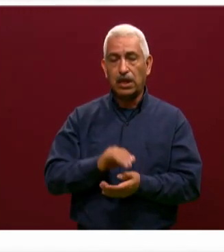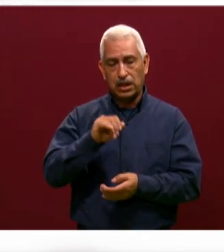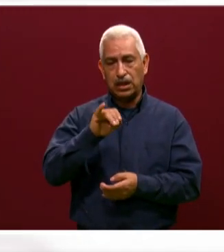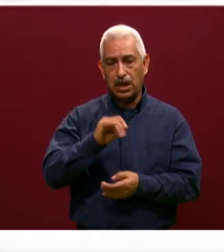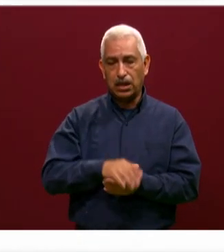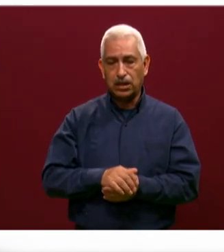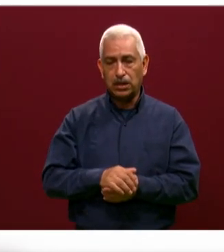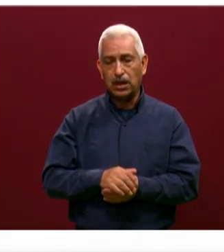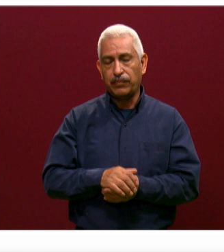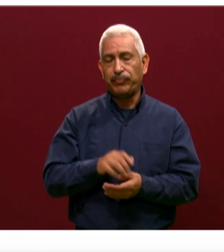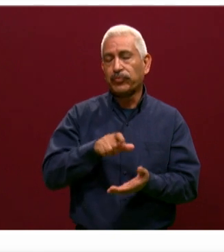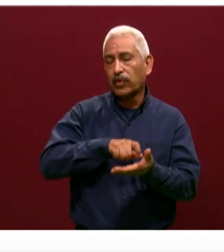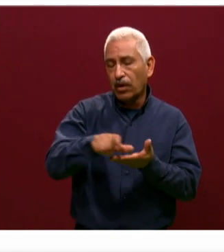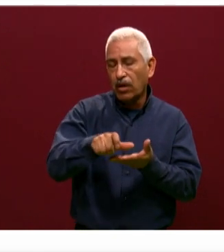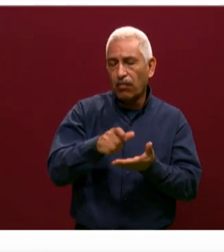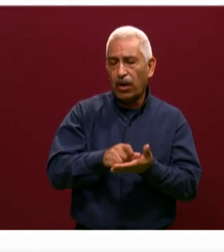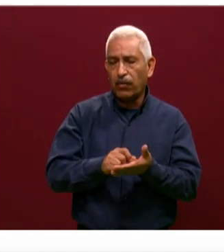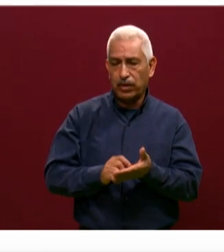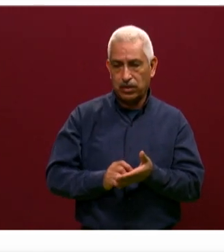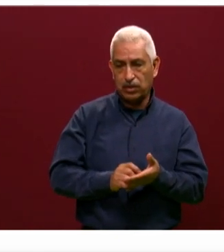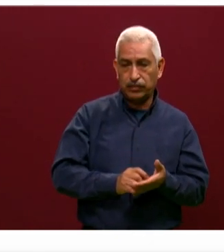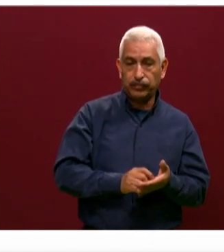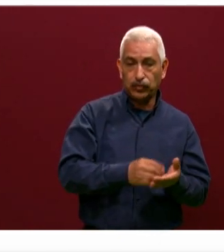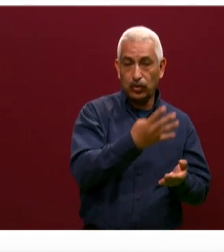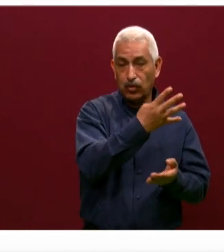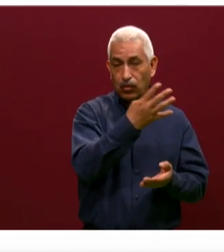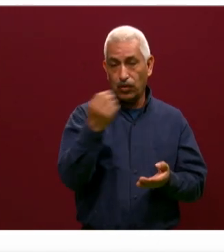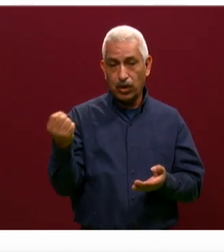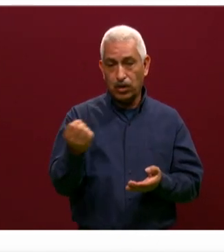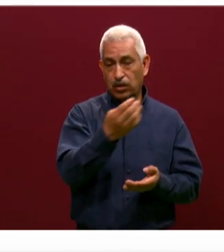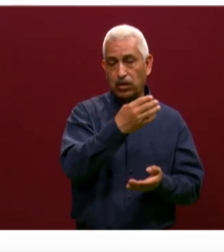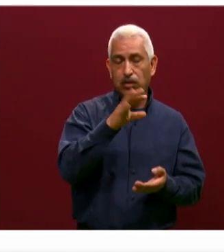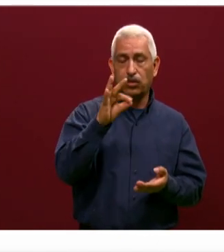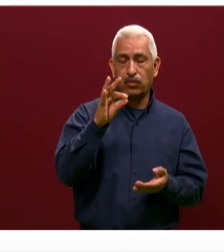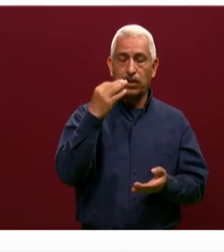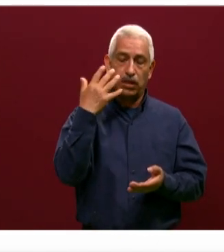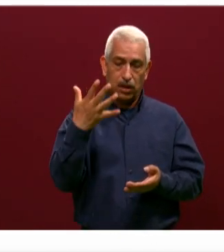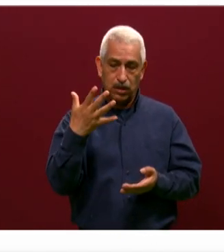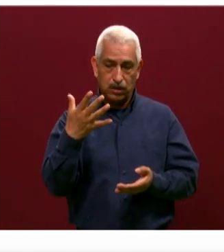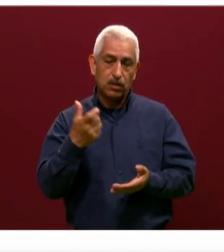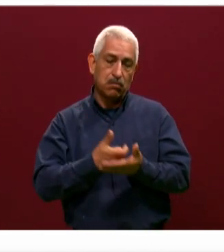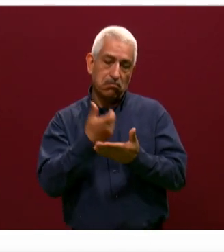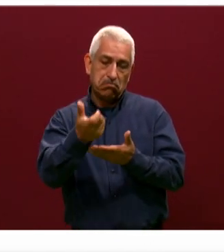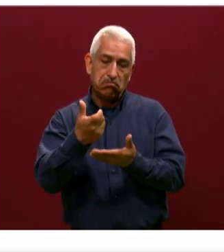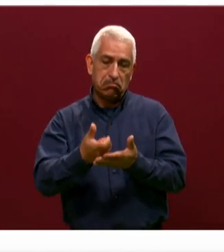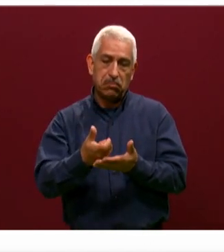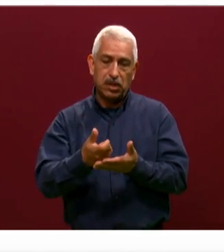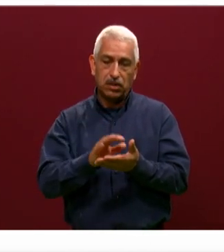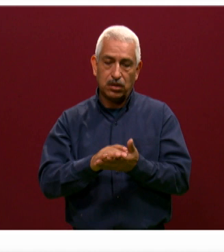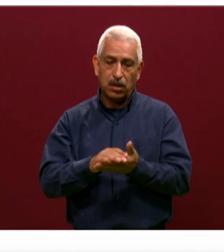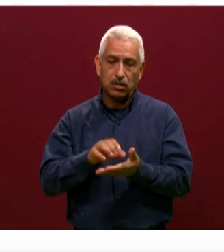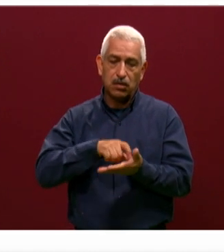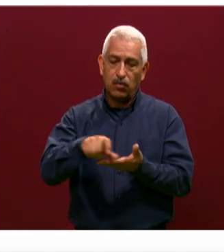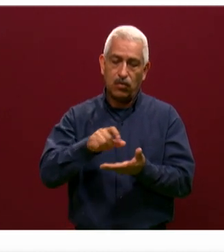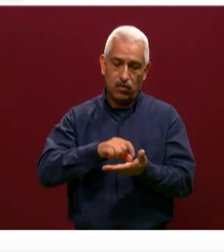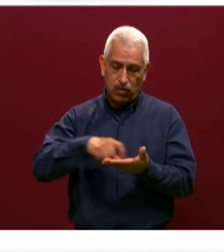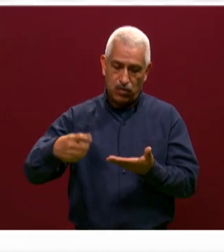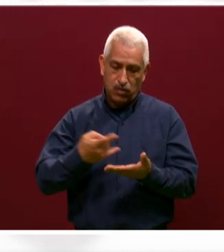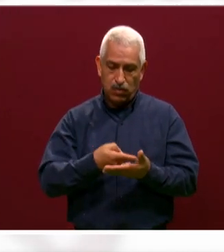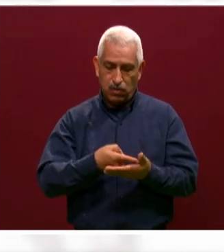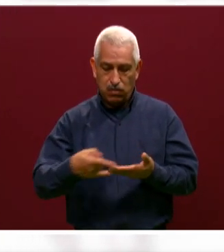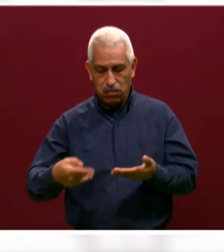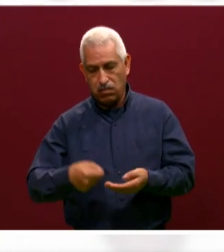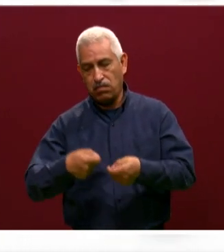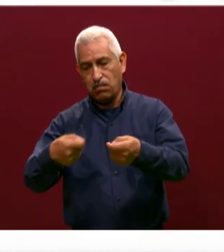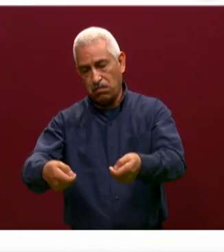Todo este pago se puede realizar. No hay que ir presencialmente a ningún plantel. Si nos los permiten, también, a pesar de